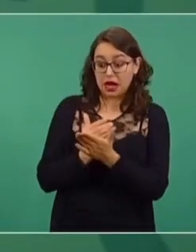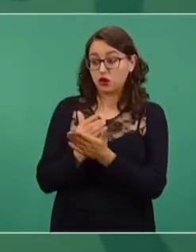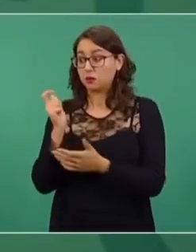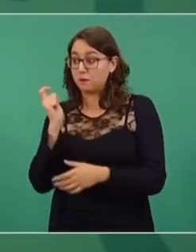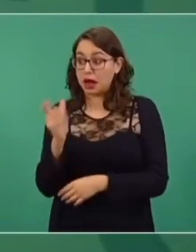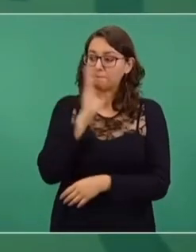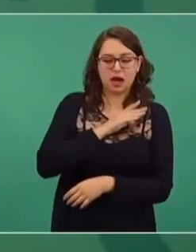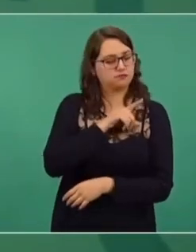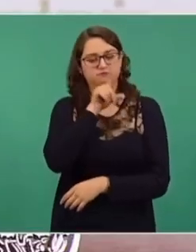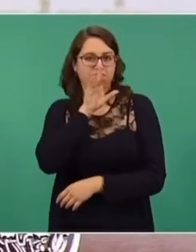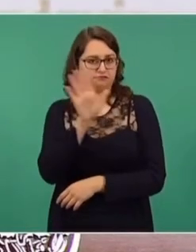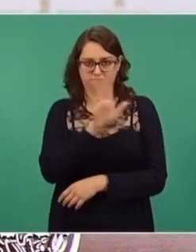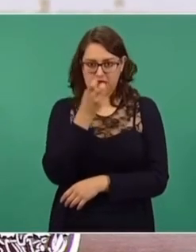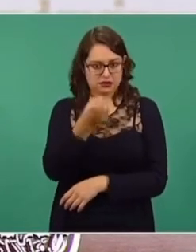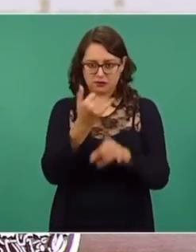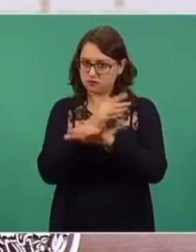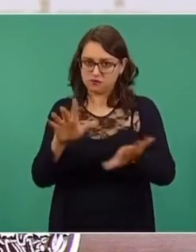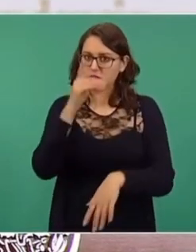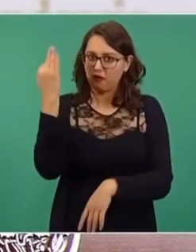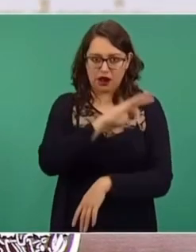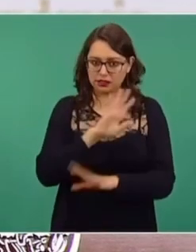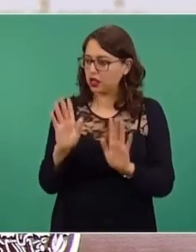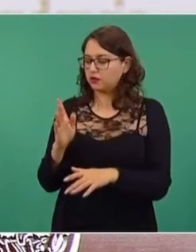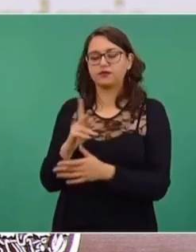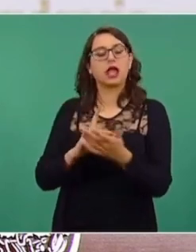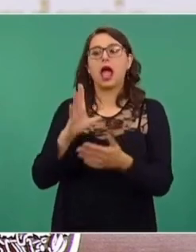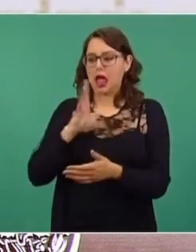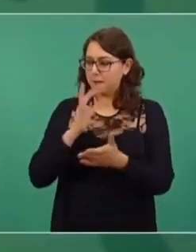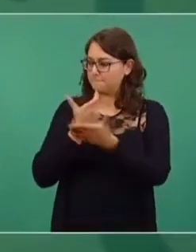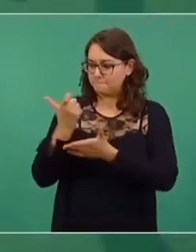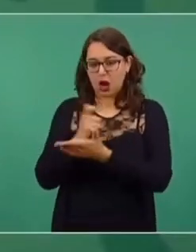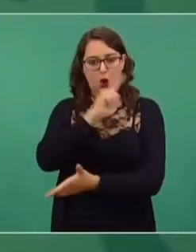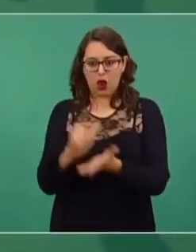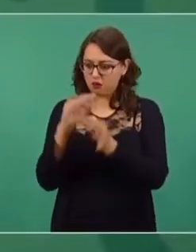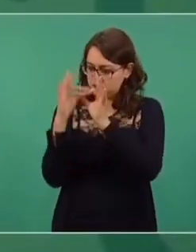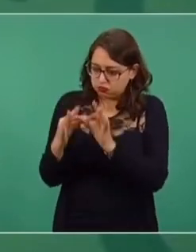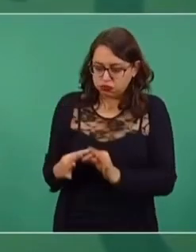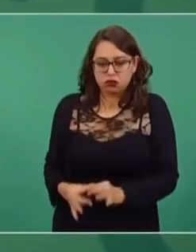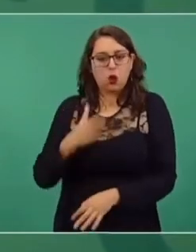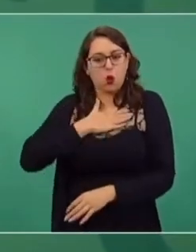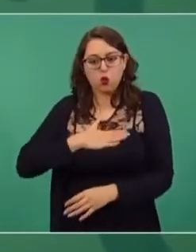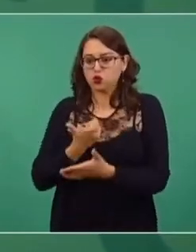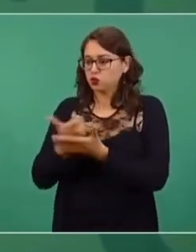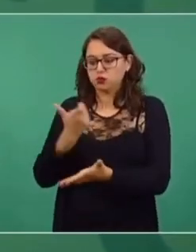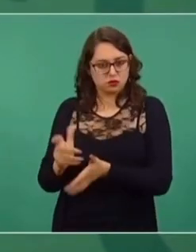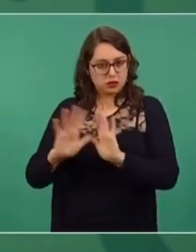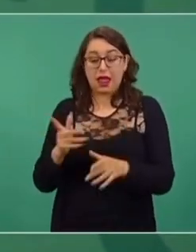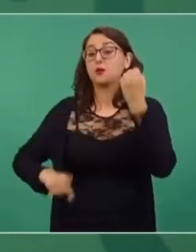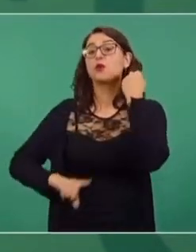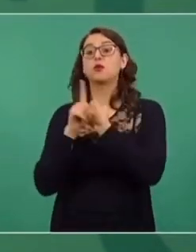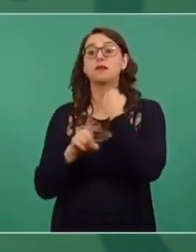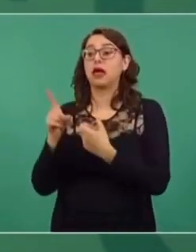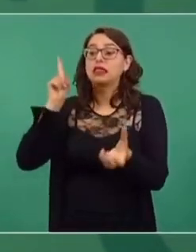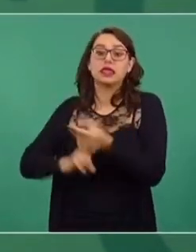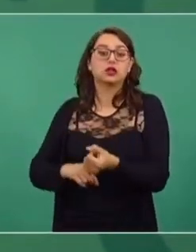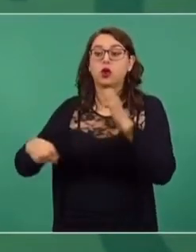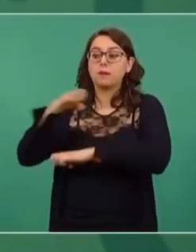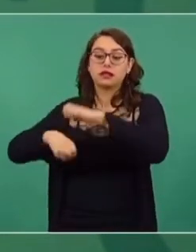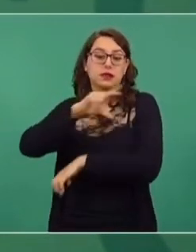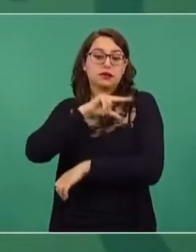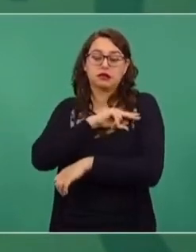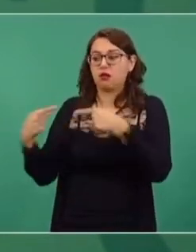pagando mal a los trabajadores, tienen todas sus prestaciones y tienen sus sueldos justos, el problema es que